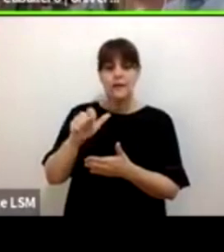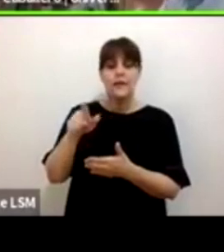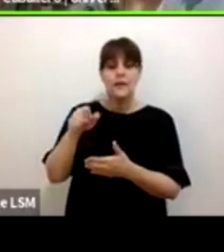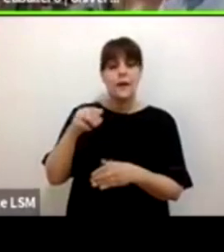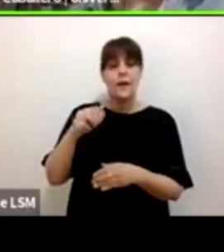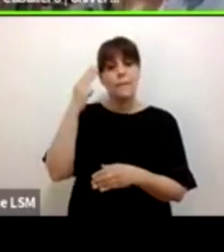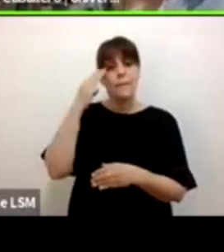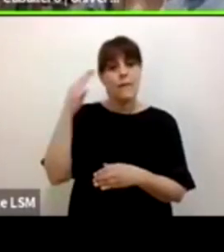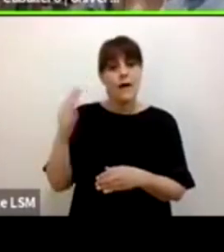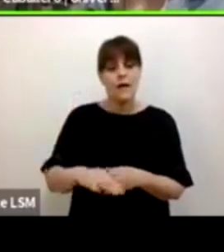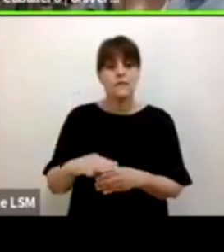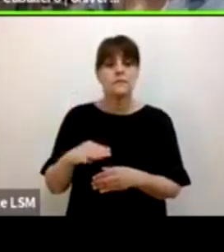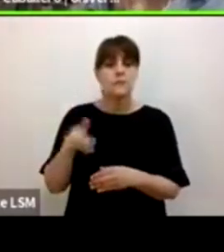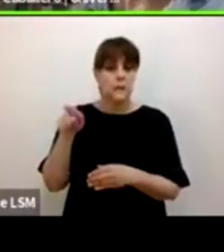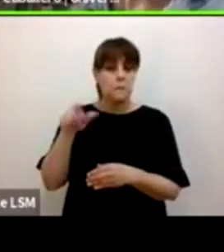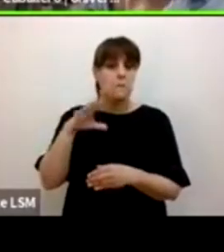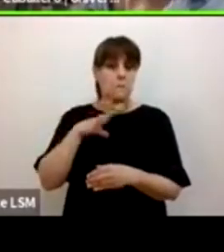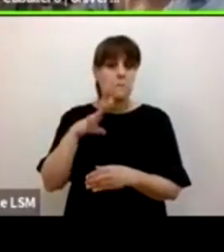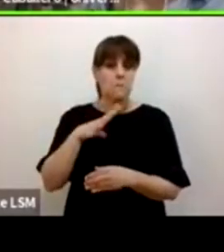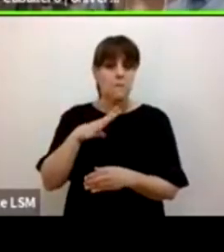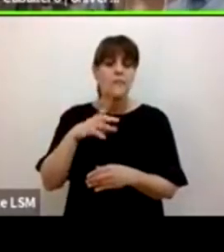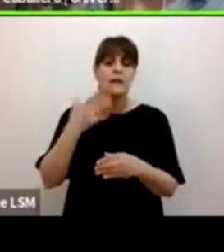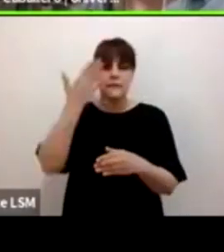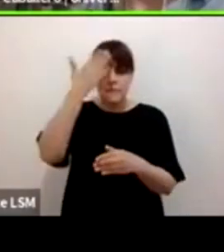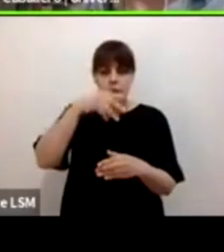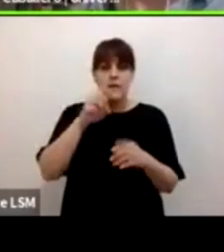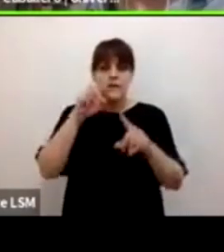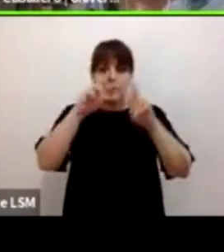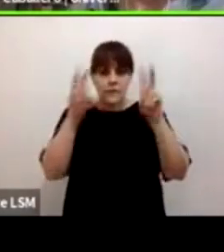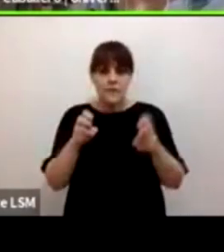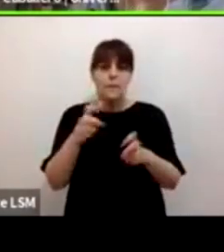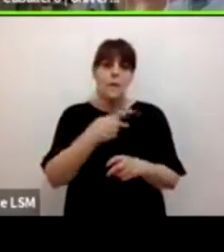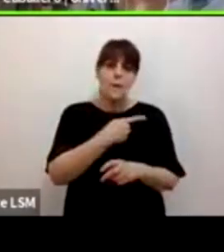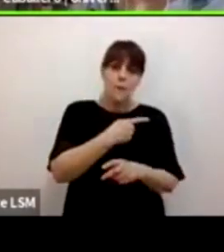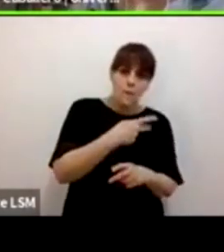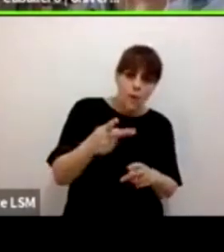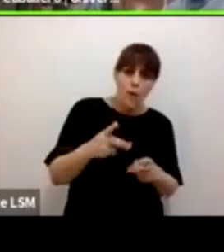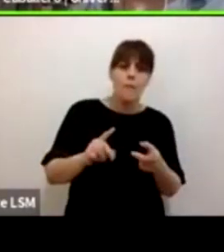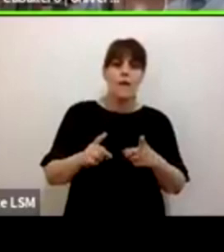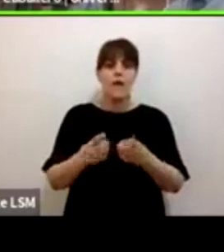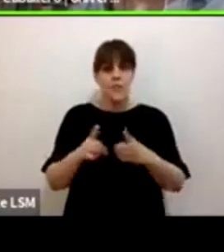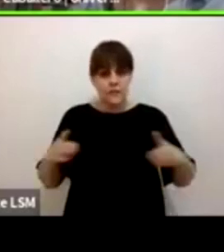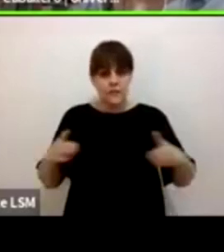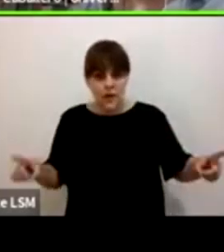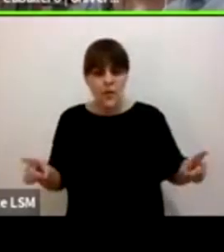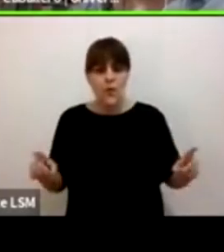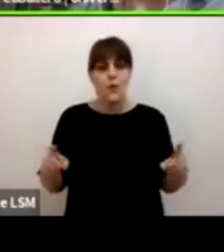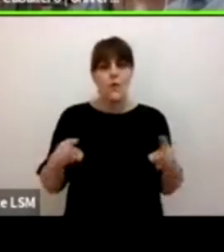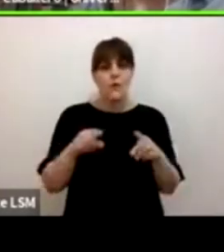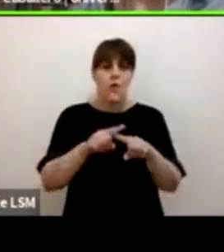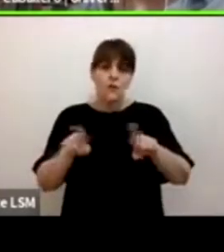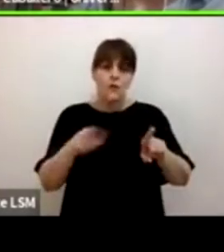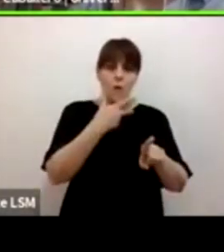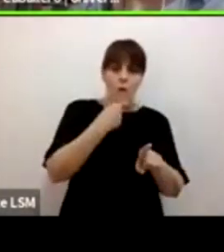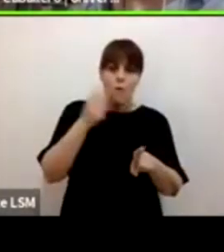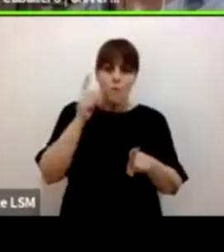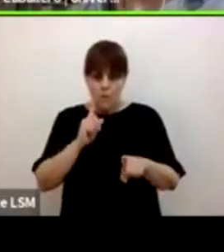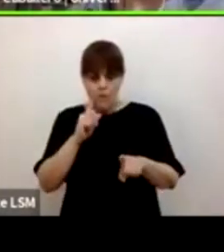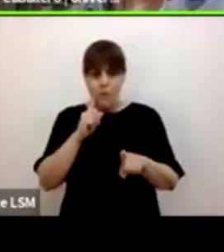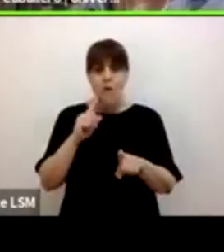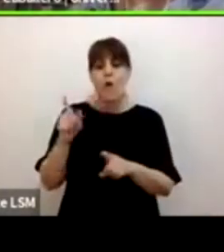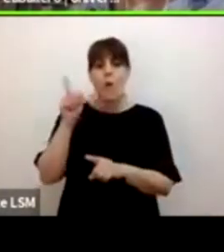comprenden los temas de pobreza, desarrollo, género, uso del tiempo, empoderamiento económico de las mujeres,